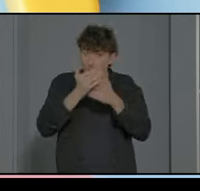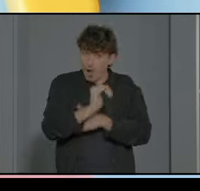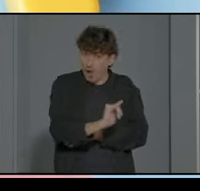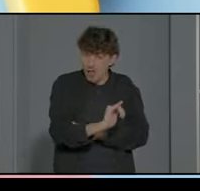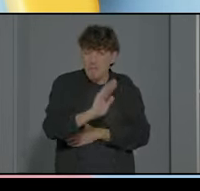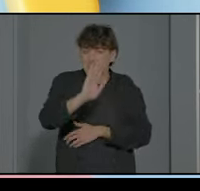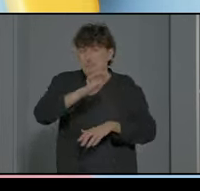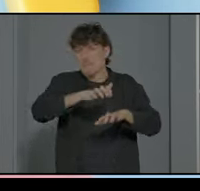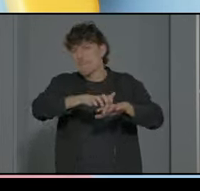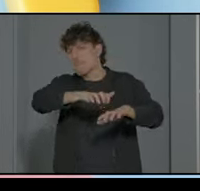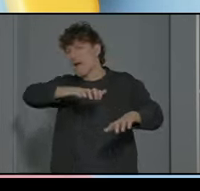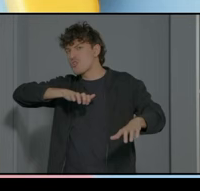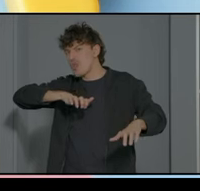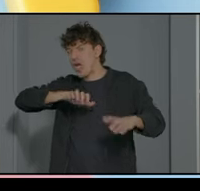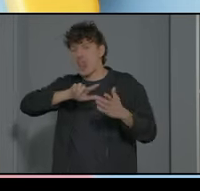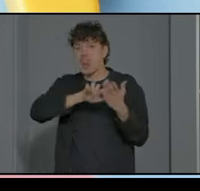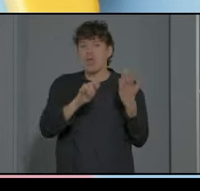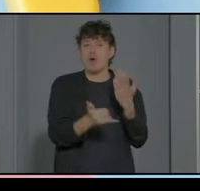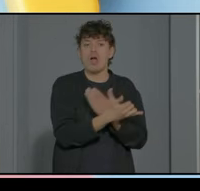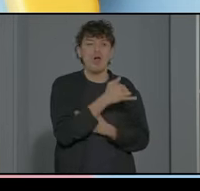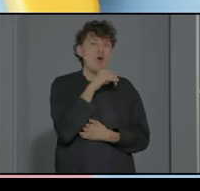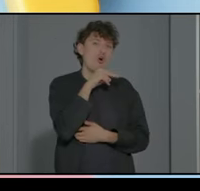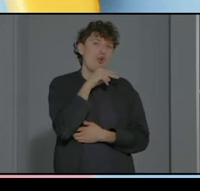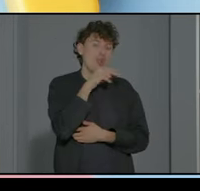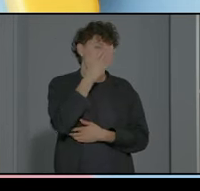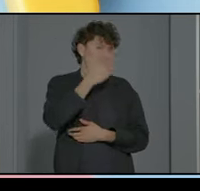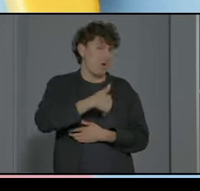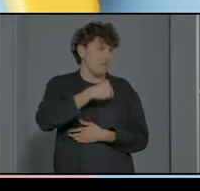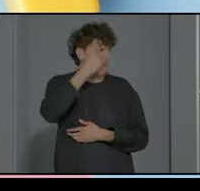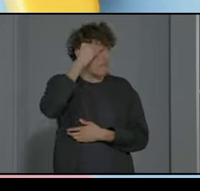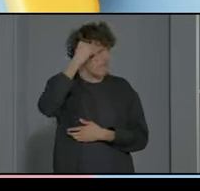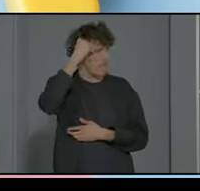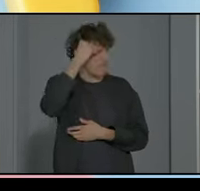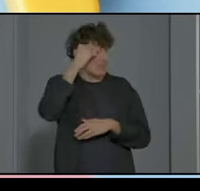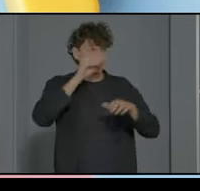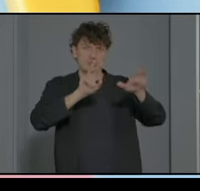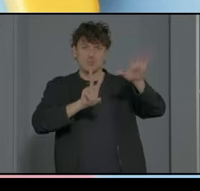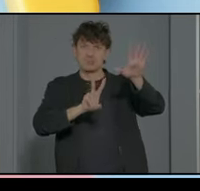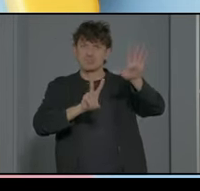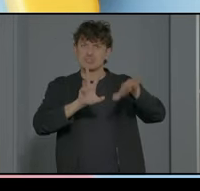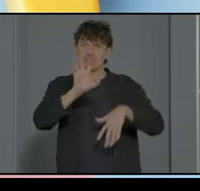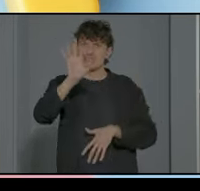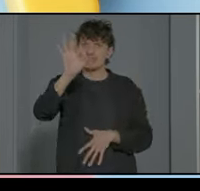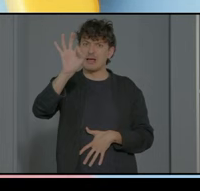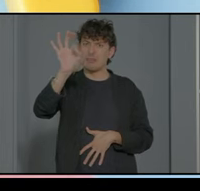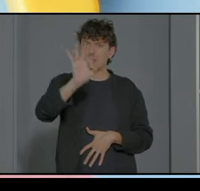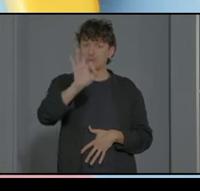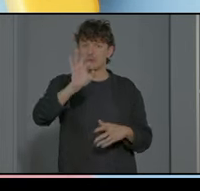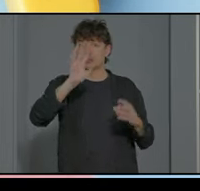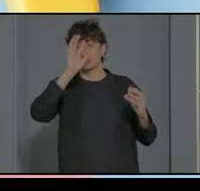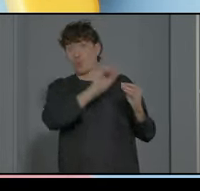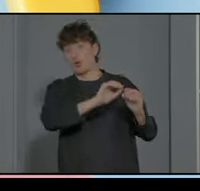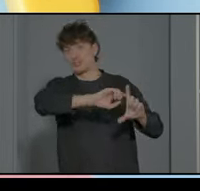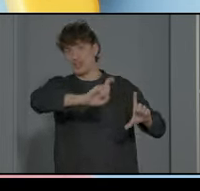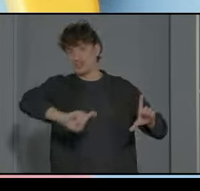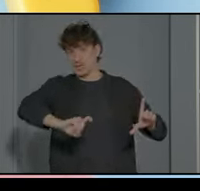gran mayoría no tiene lenguaje oral o como un 70% creo yo en la estadística nuestra no